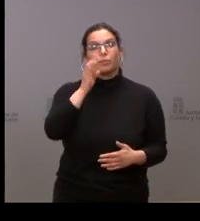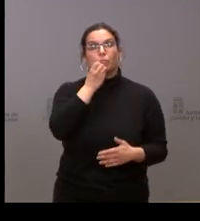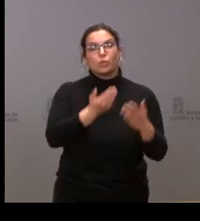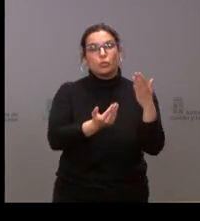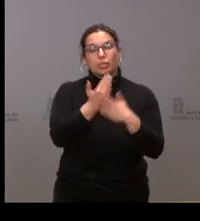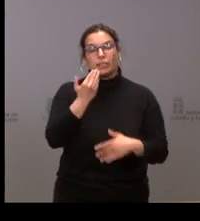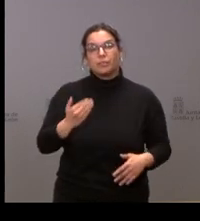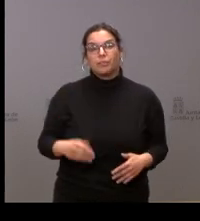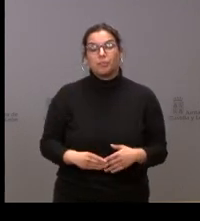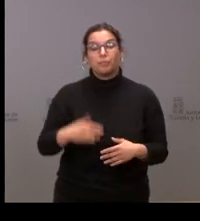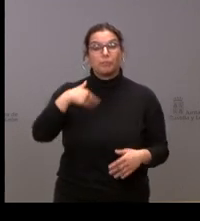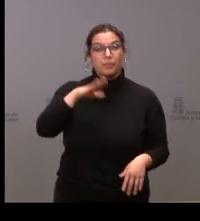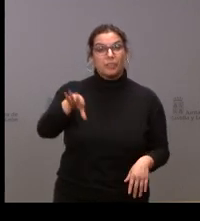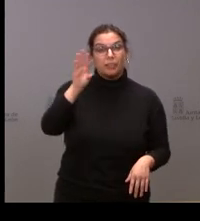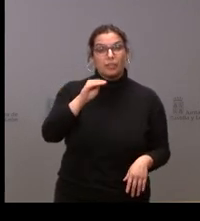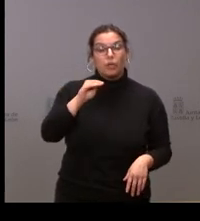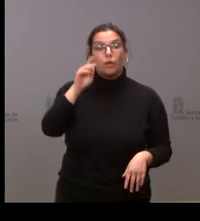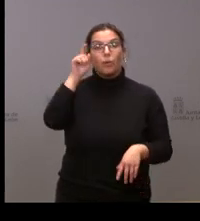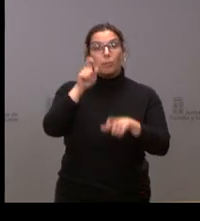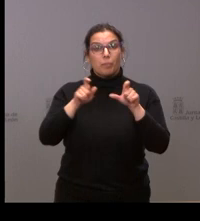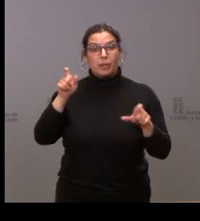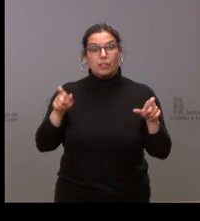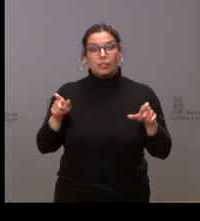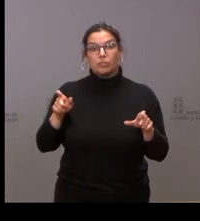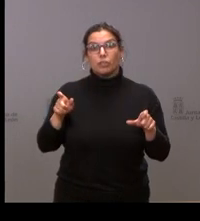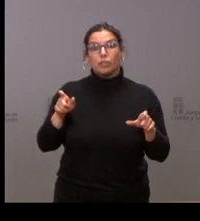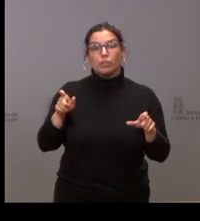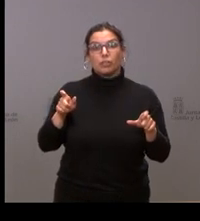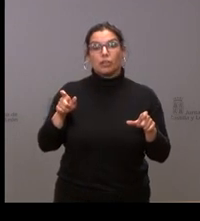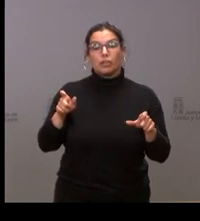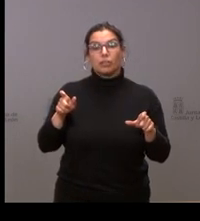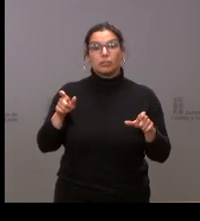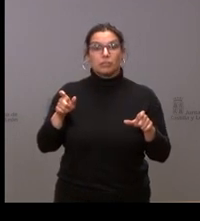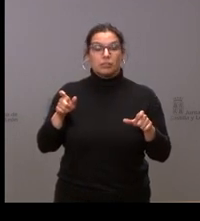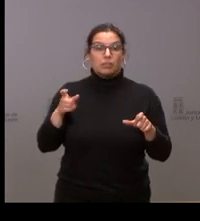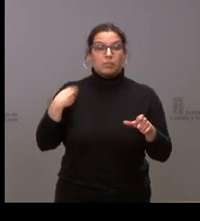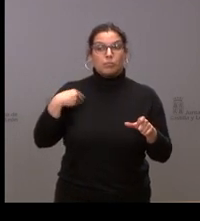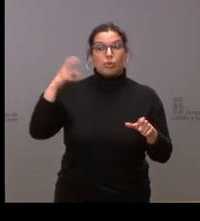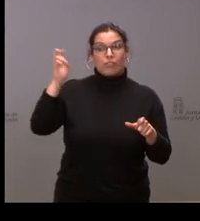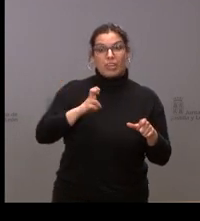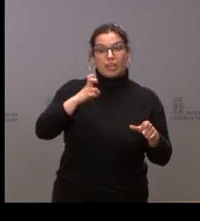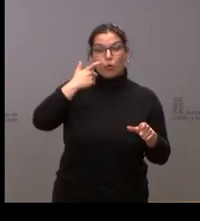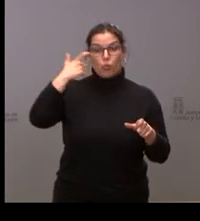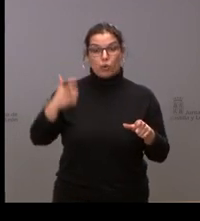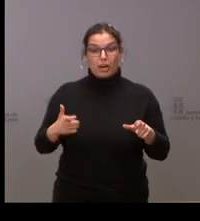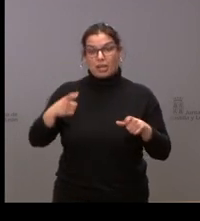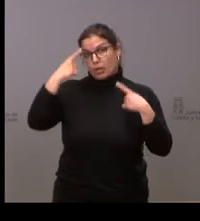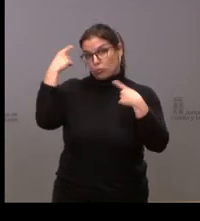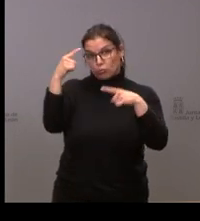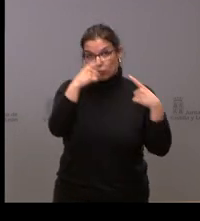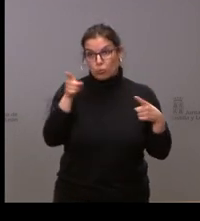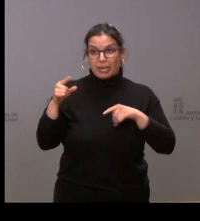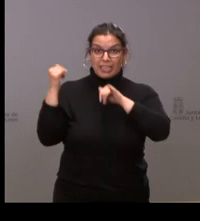Según le he entendido, la gente que viene, que se va por ucranianos por su cuenta, vendría aquí y enseguida tendría